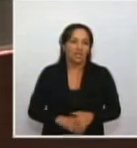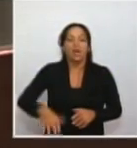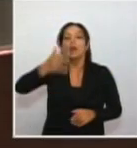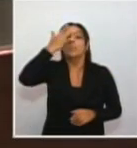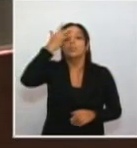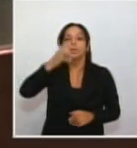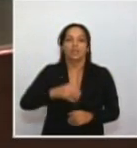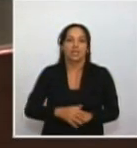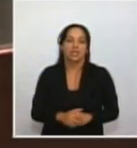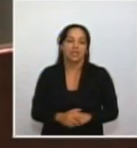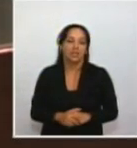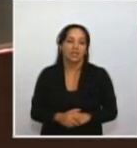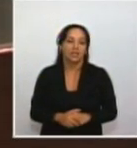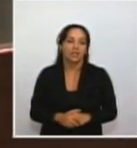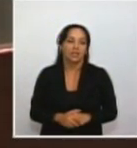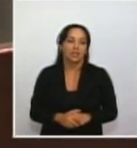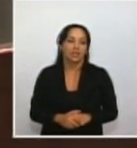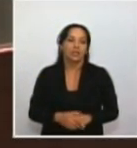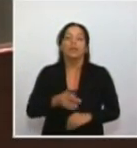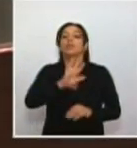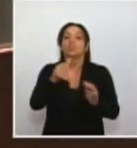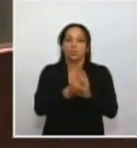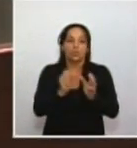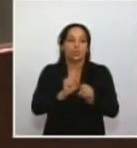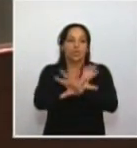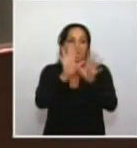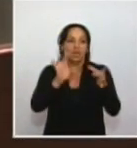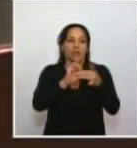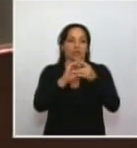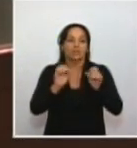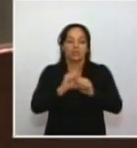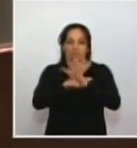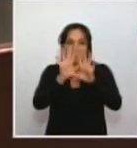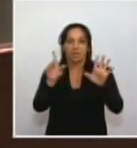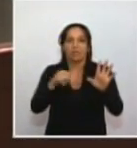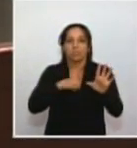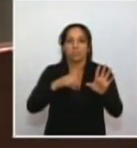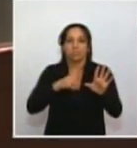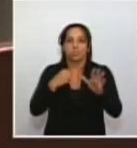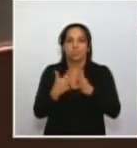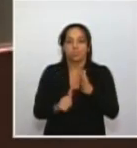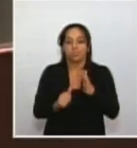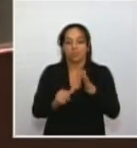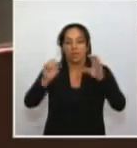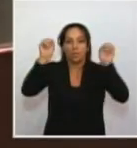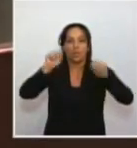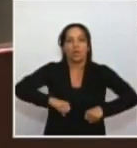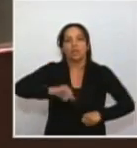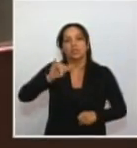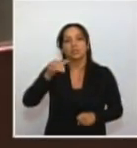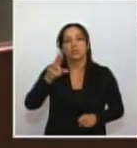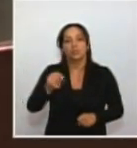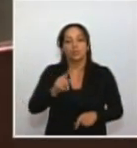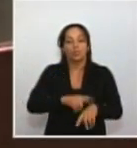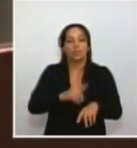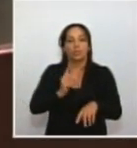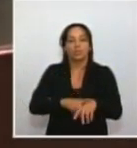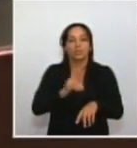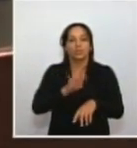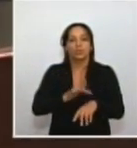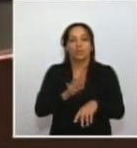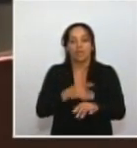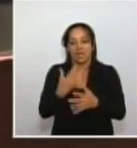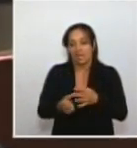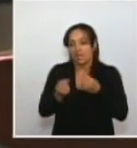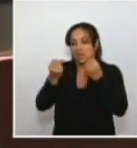porque sí tiene relación que se apruebe en un momento que hay que darle